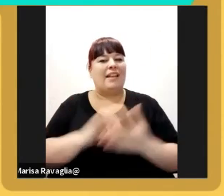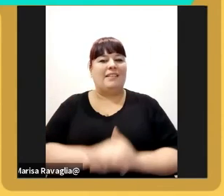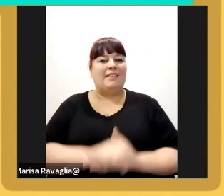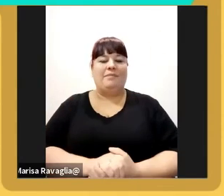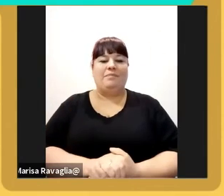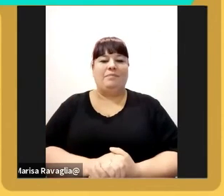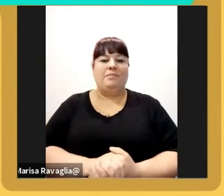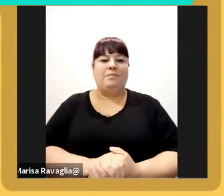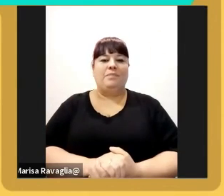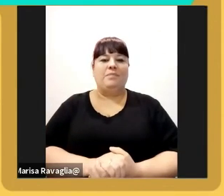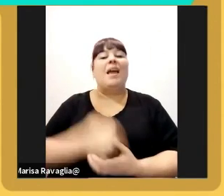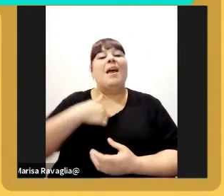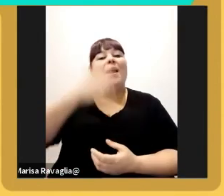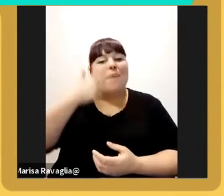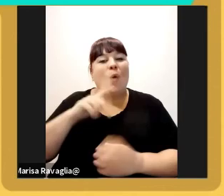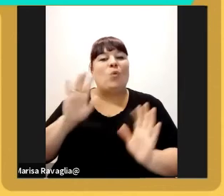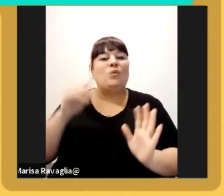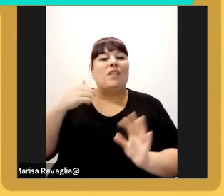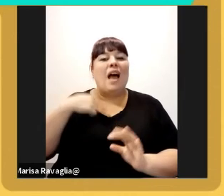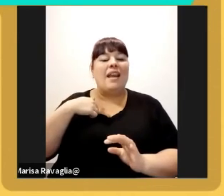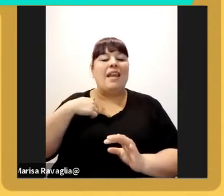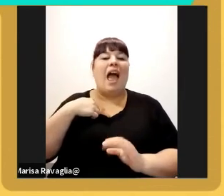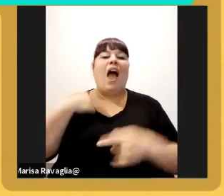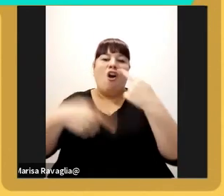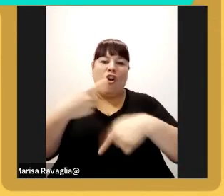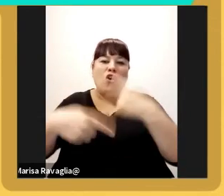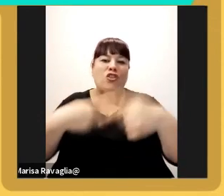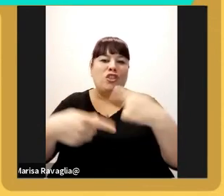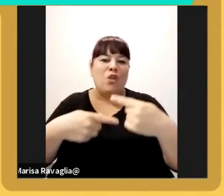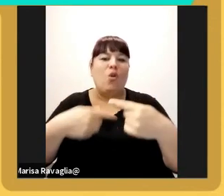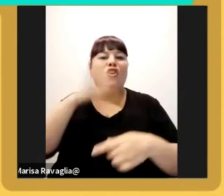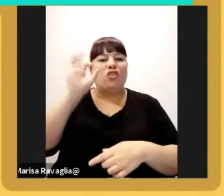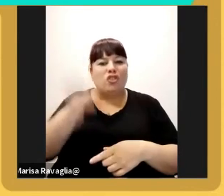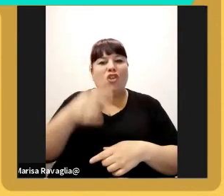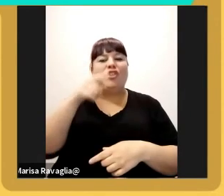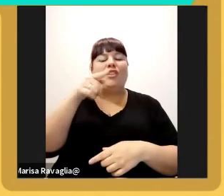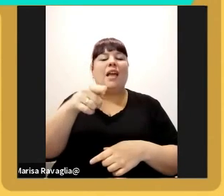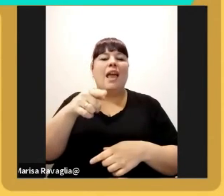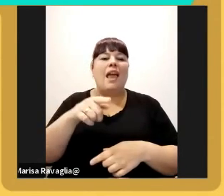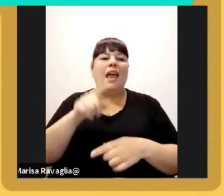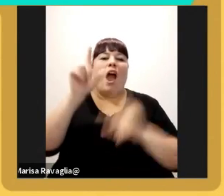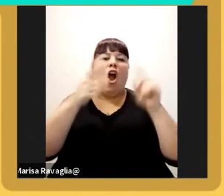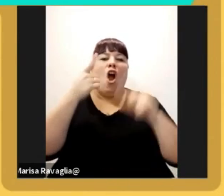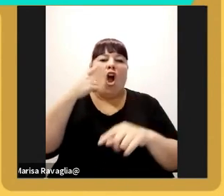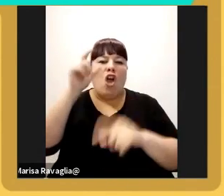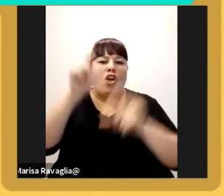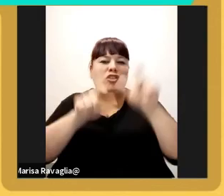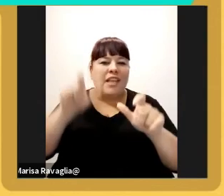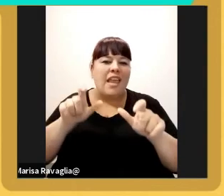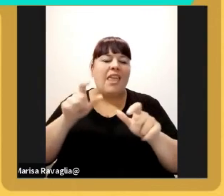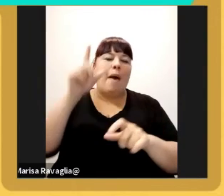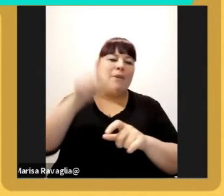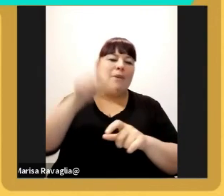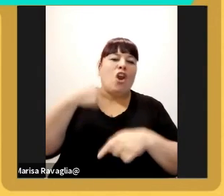bueno a mí me hubiera gustado Eduardo poder continuar sé que tenés ahí algunos conocidos o conocidas que van